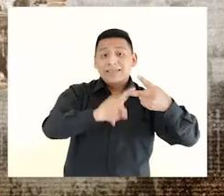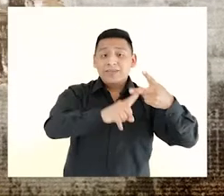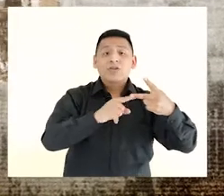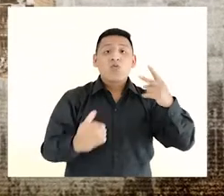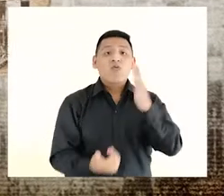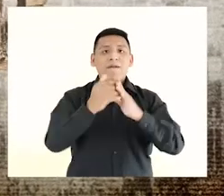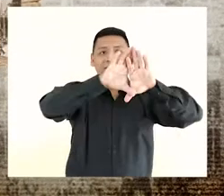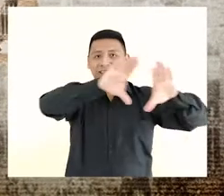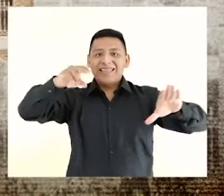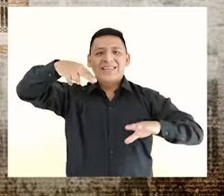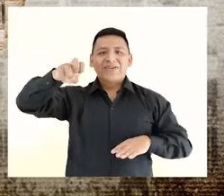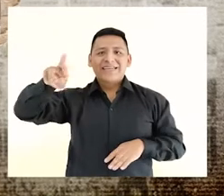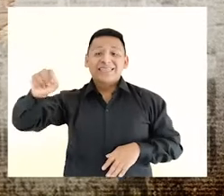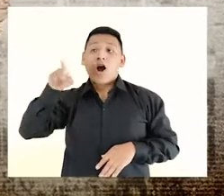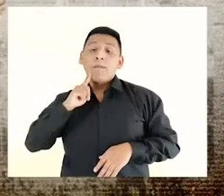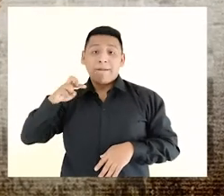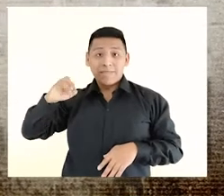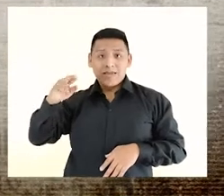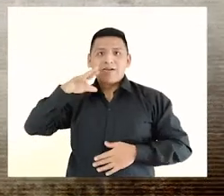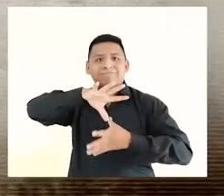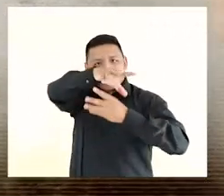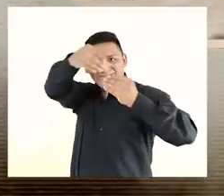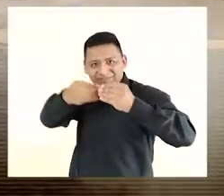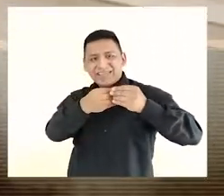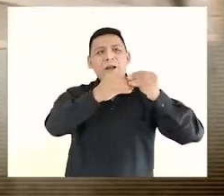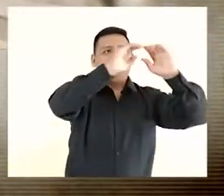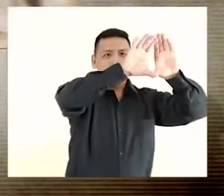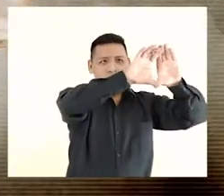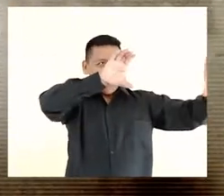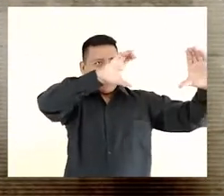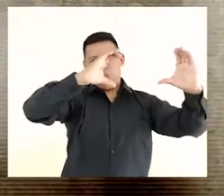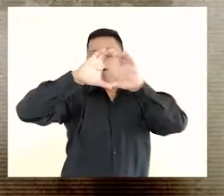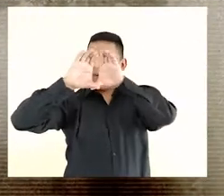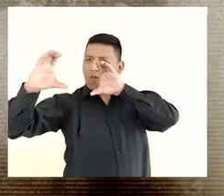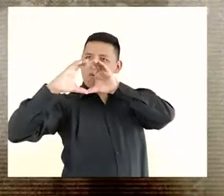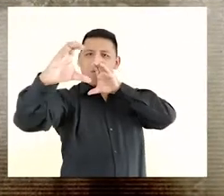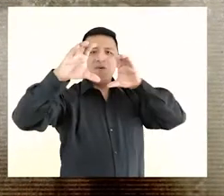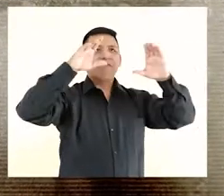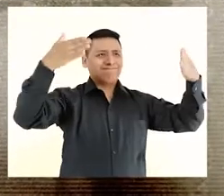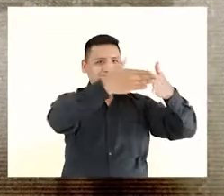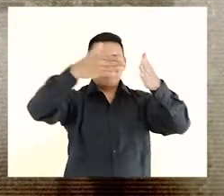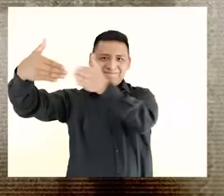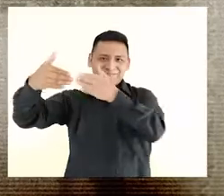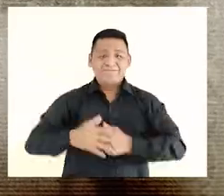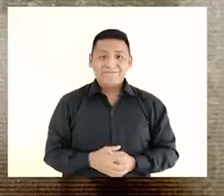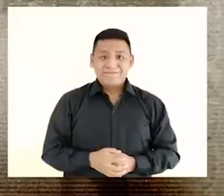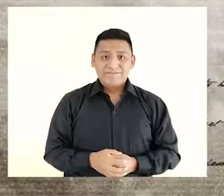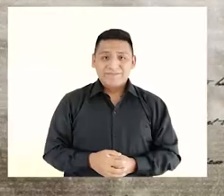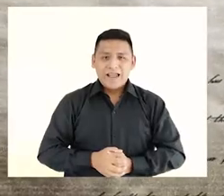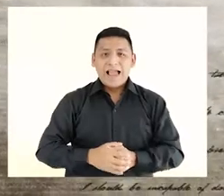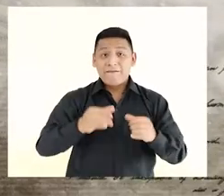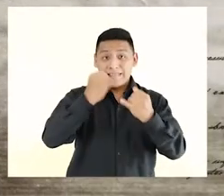aparición de una fachada neoclásica a la que Pierola a fines de siglo le añadió sendos balcones en cada esquina del frontis. A